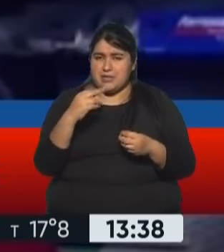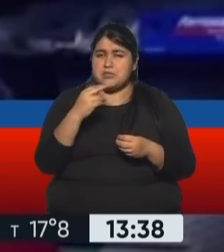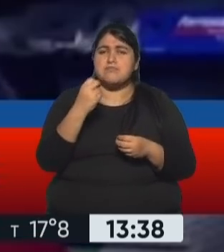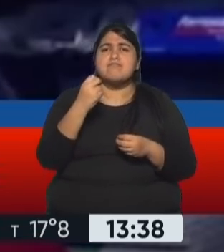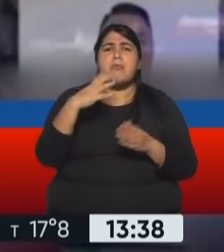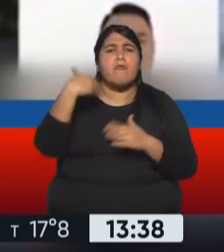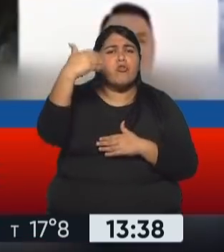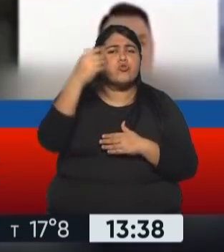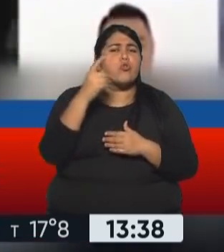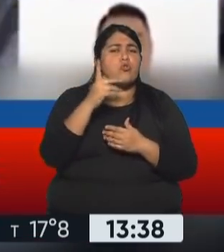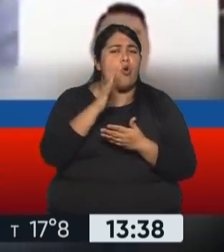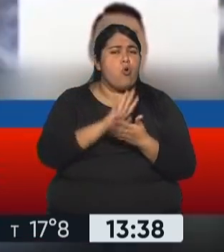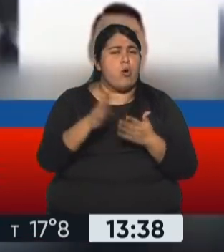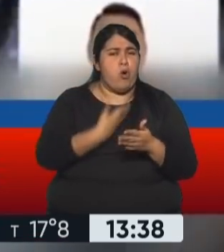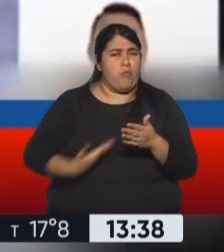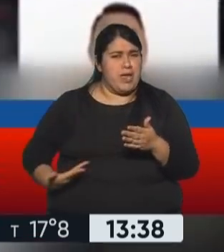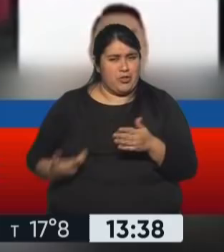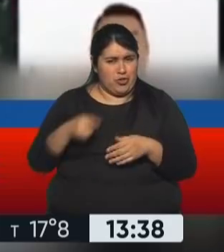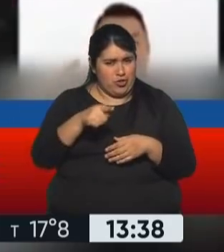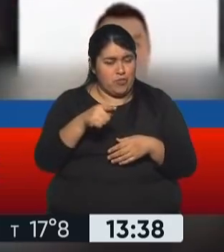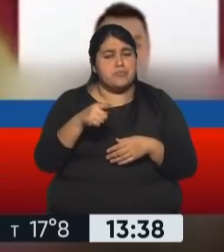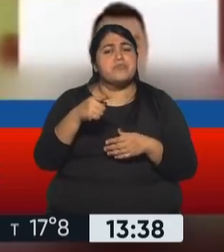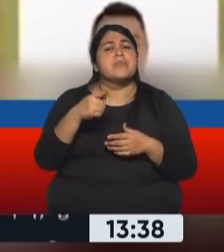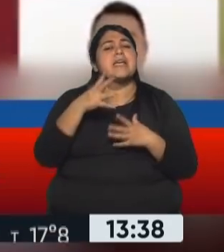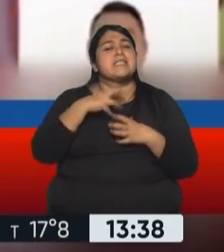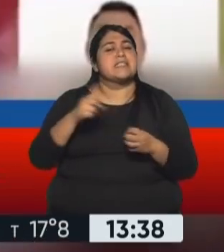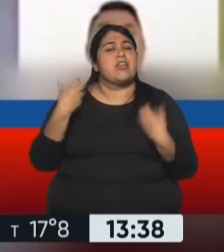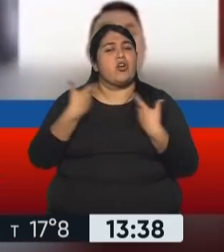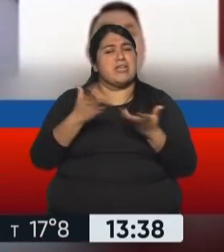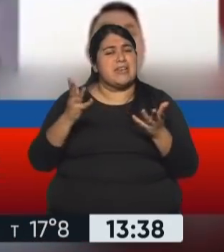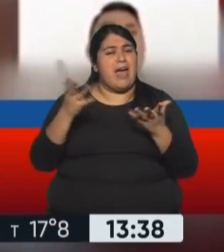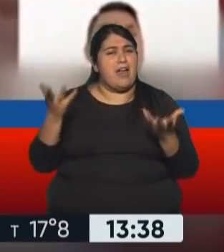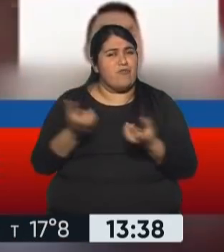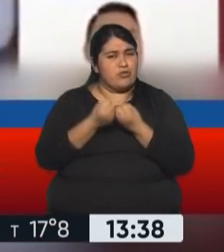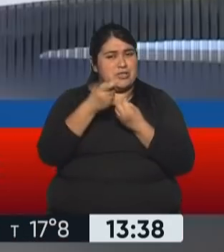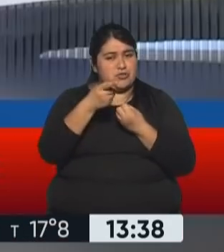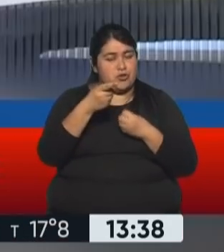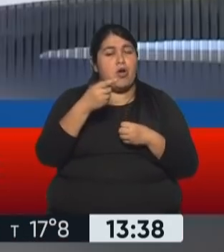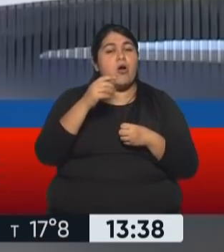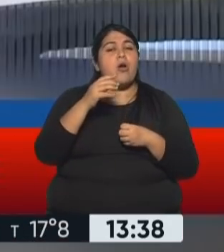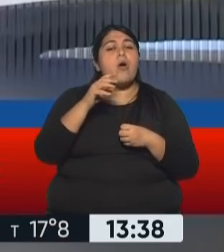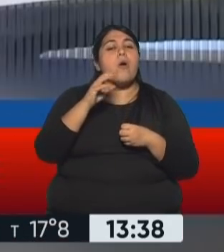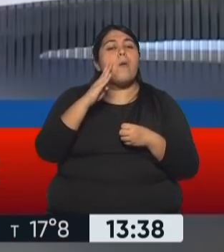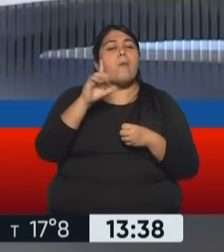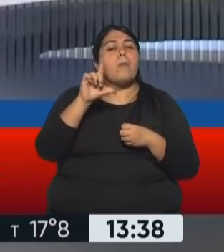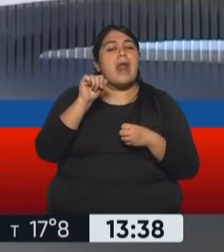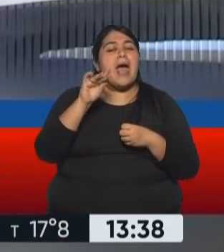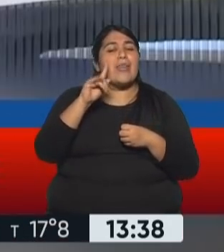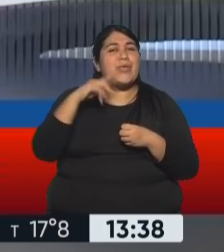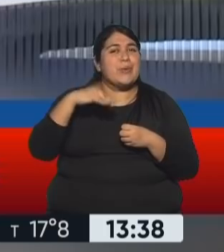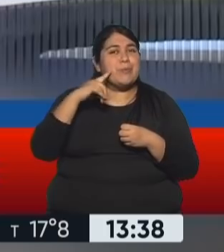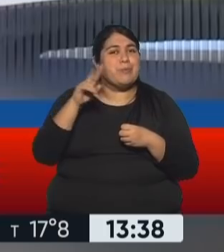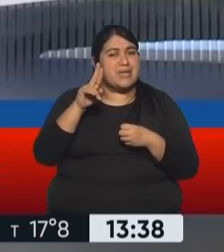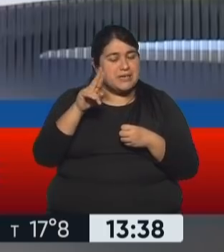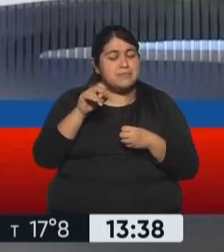tendrá en el nuevo gobierno el secretario general y fundador de Perú Libre, Vladimir Serrón. Sobre todo, después del revés